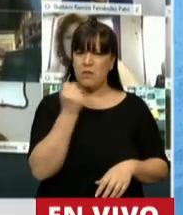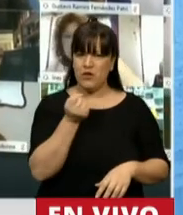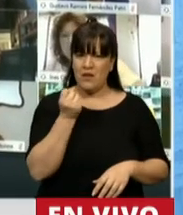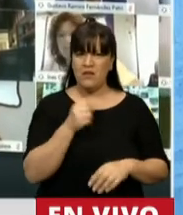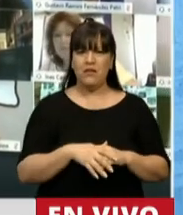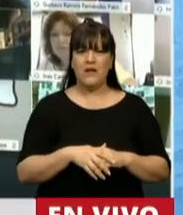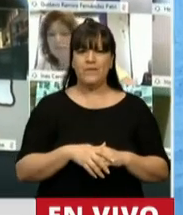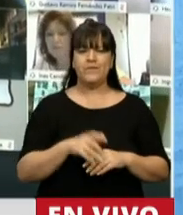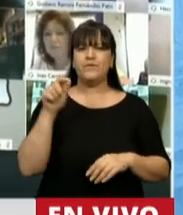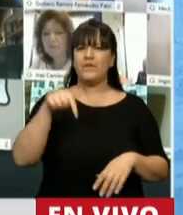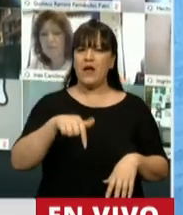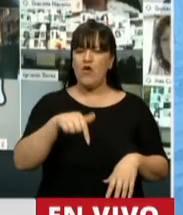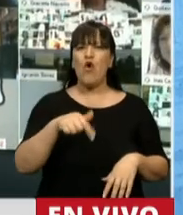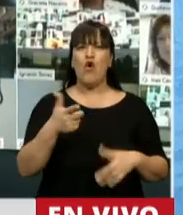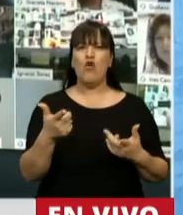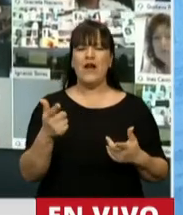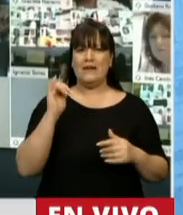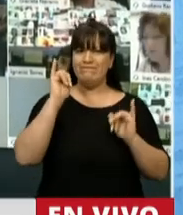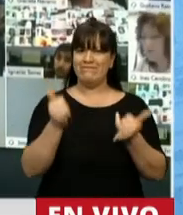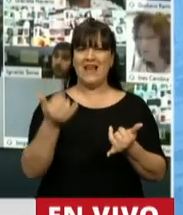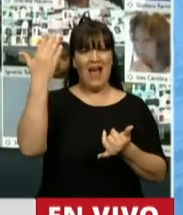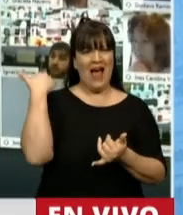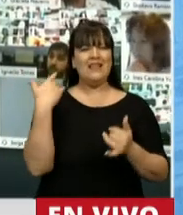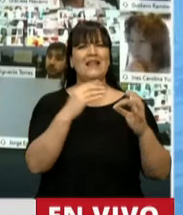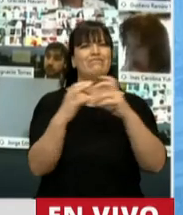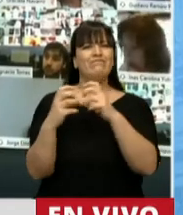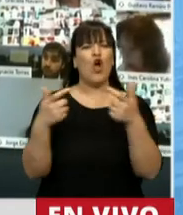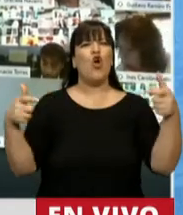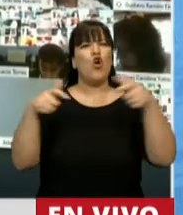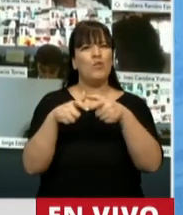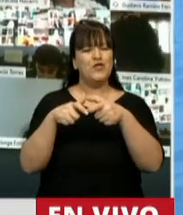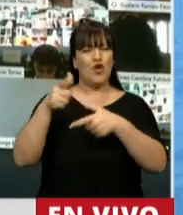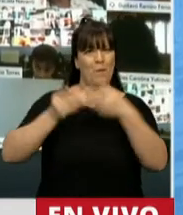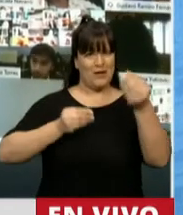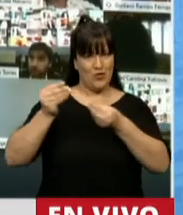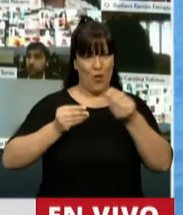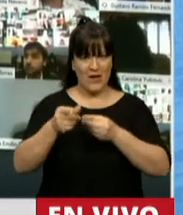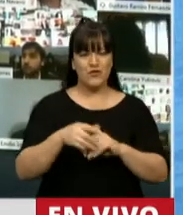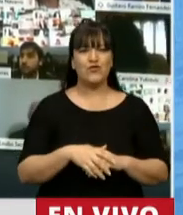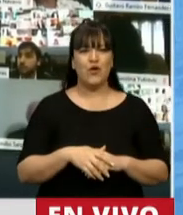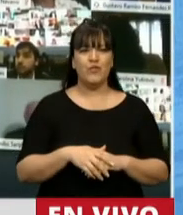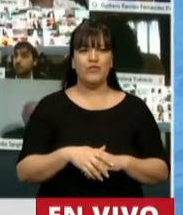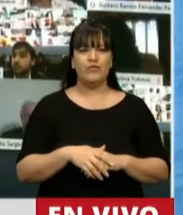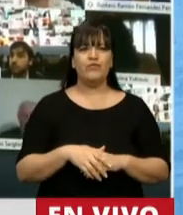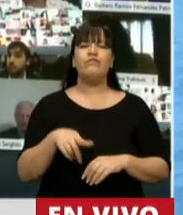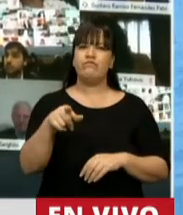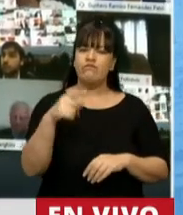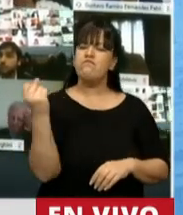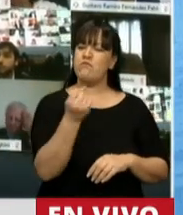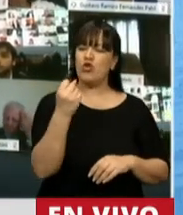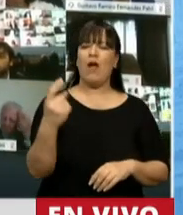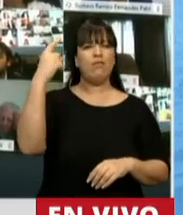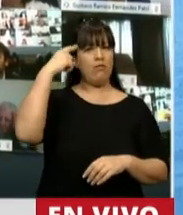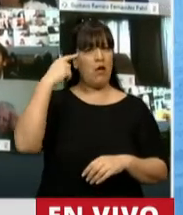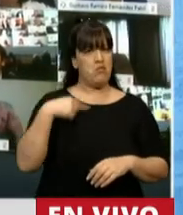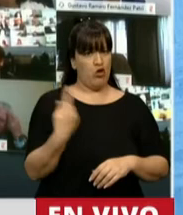en el marco en el que se dio el debate en la Comisión de Presupuestos, que se haya tenido en cuenta planteos